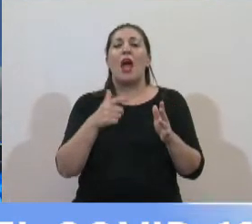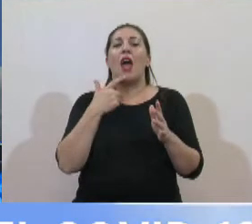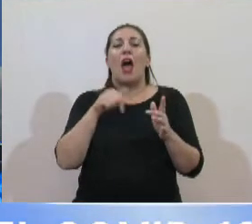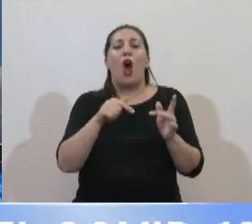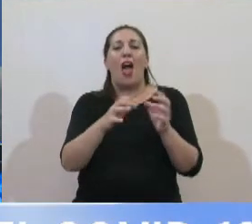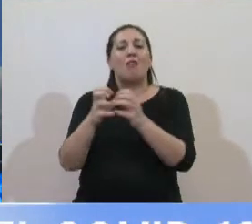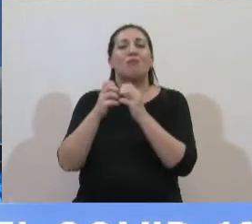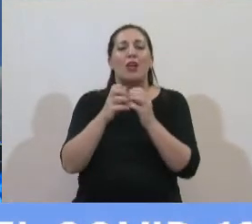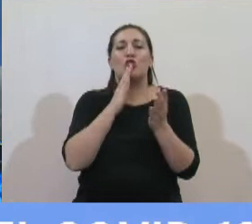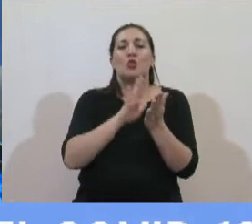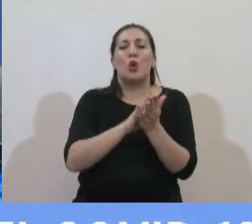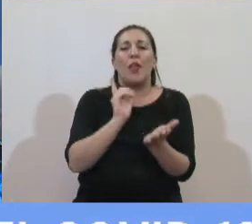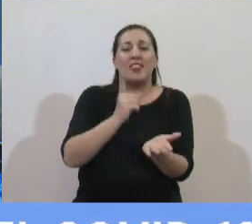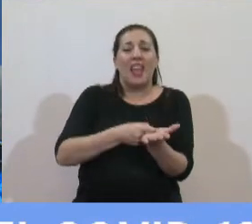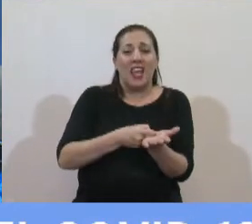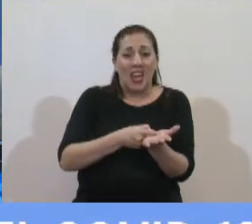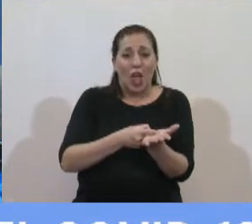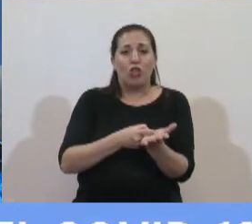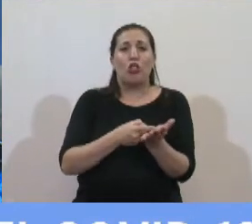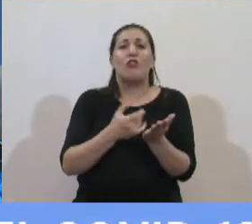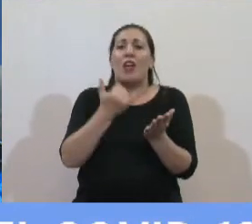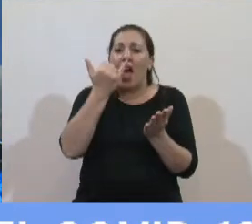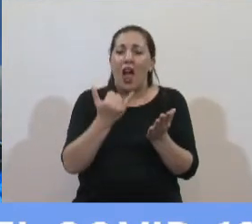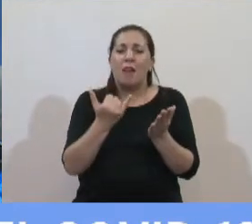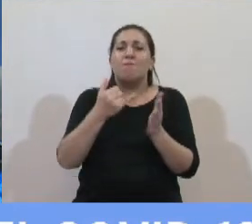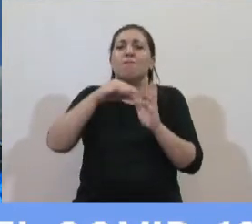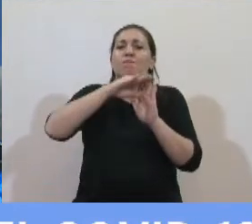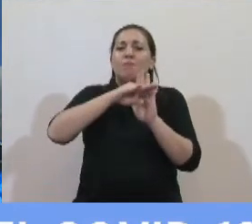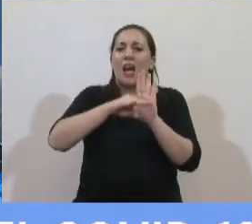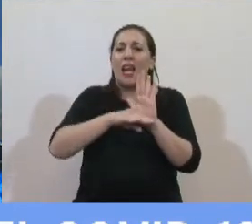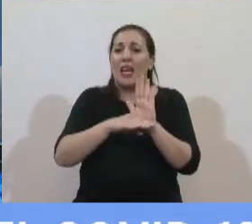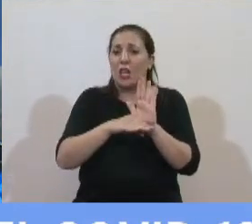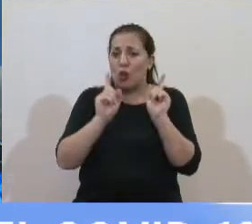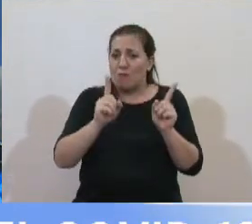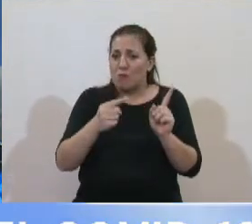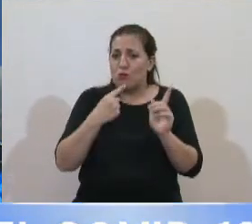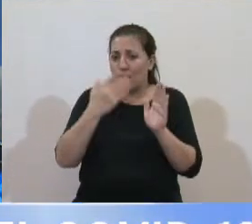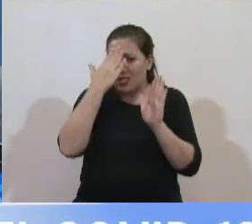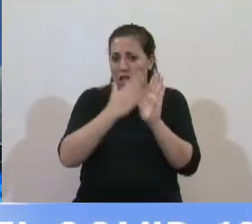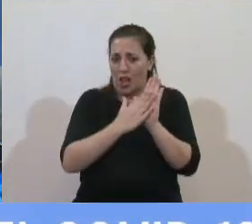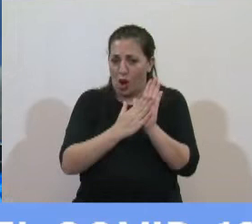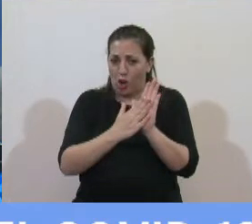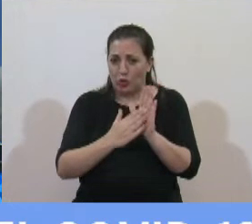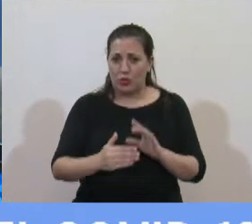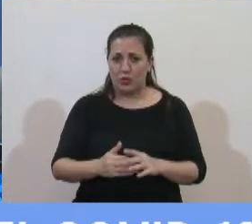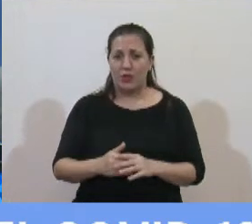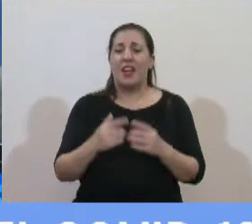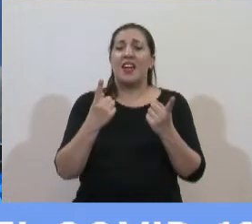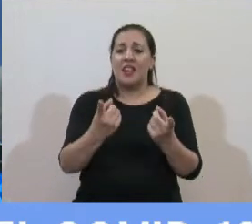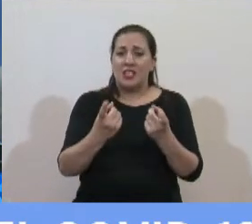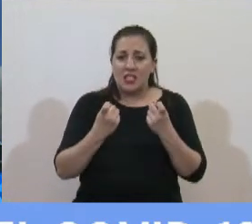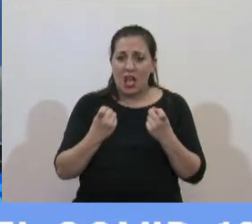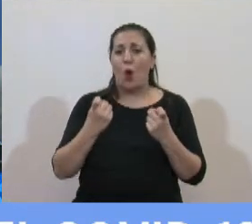necesidad y urgencia que reúnen los requisitos previstos por la constitución para su dictado la necesidad